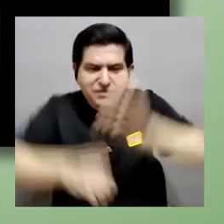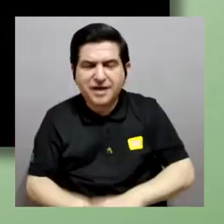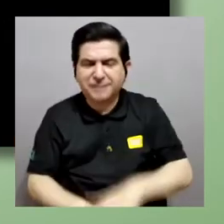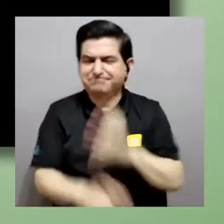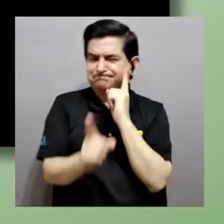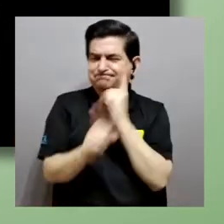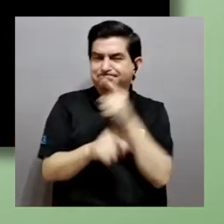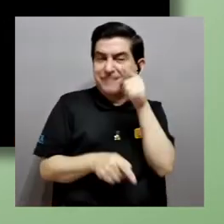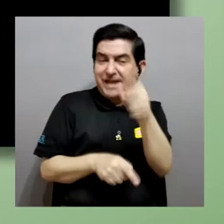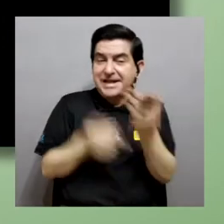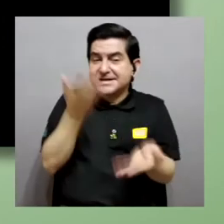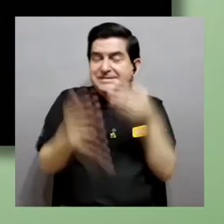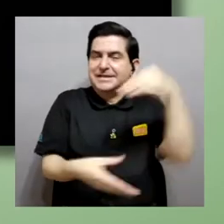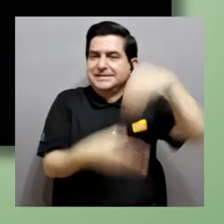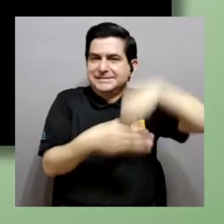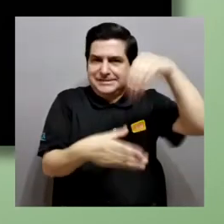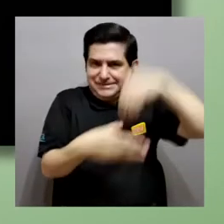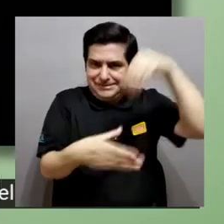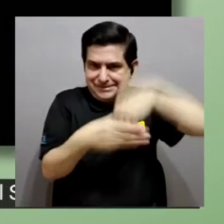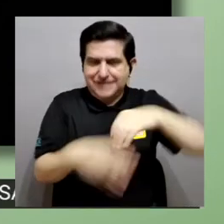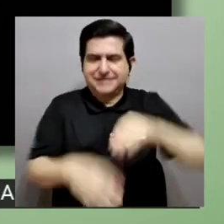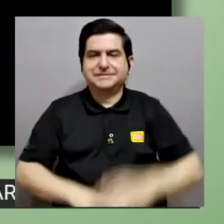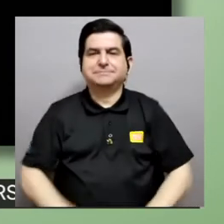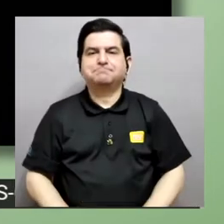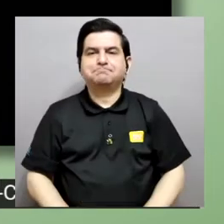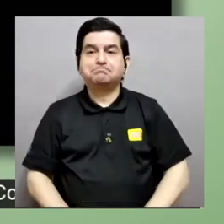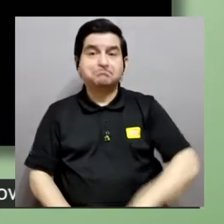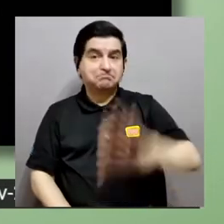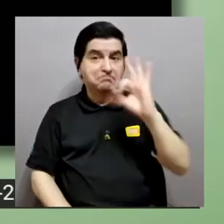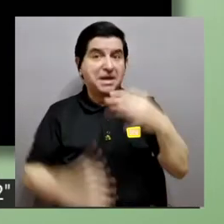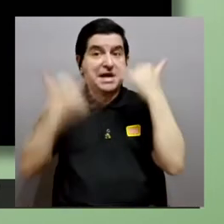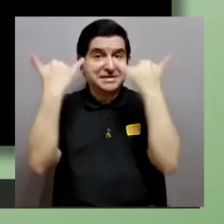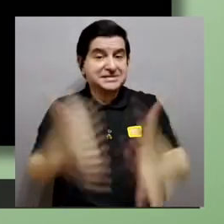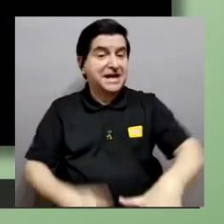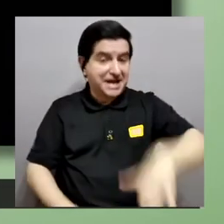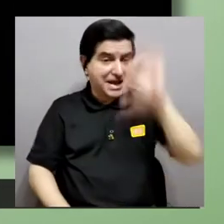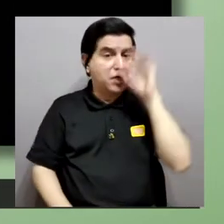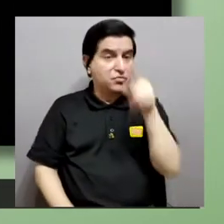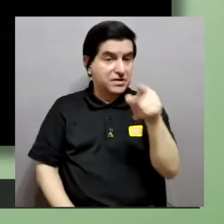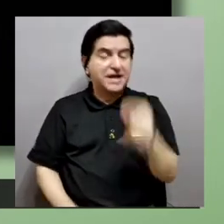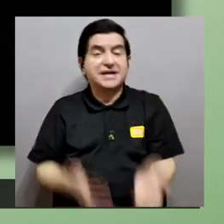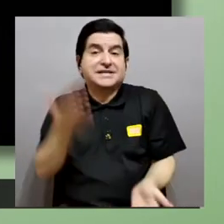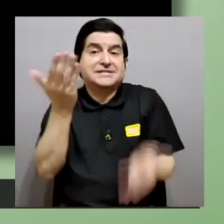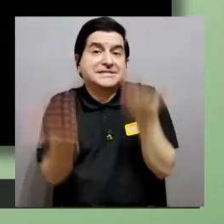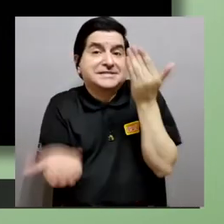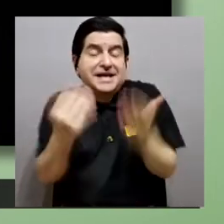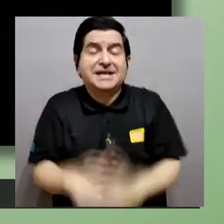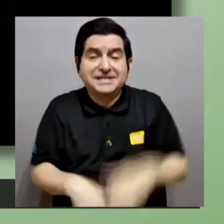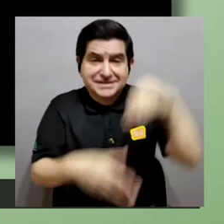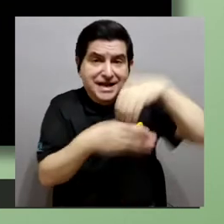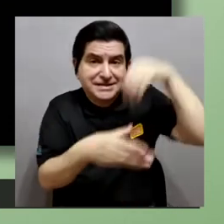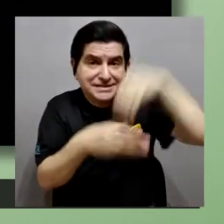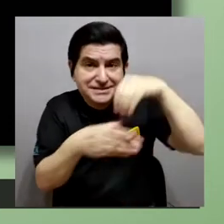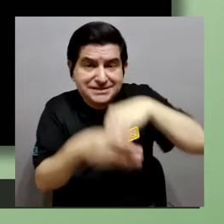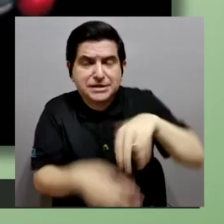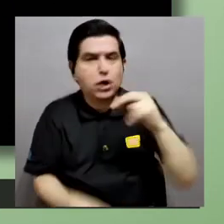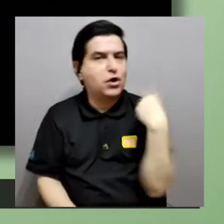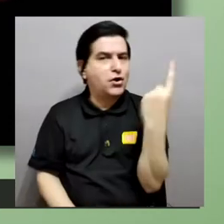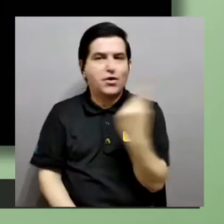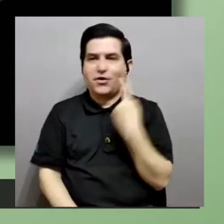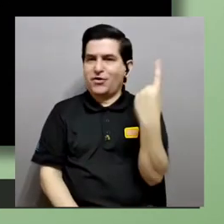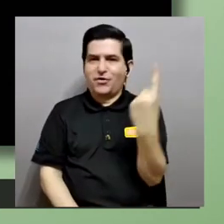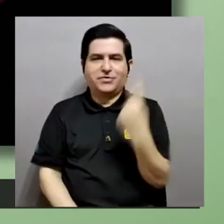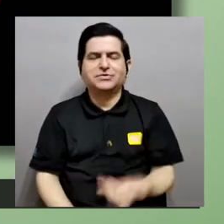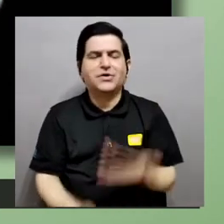compuesto, ¿verdad? Y bueno, una vez que encontremos esos posibles compuestos, no basta con demostrar que